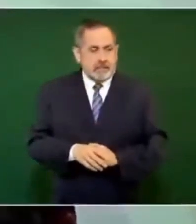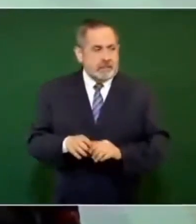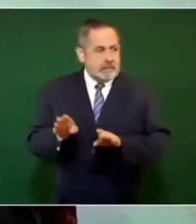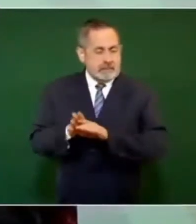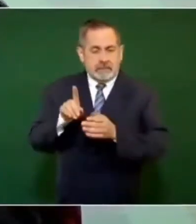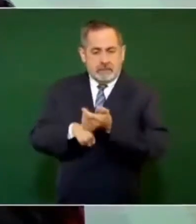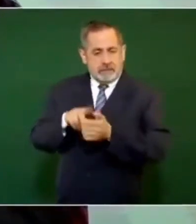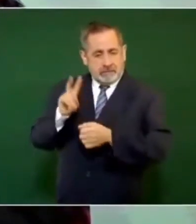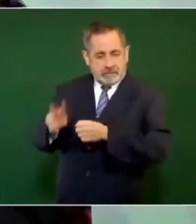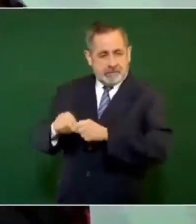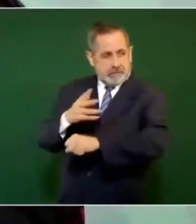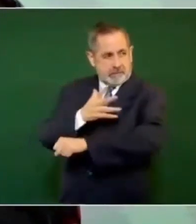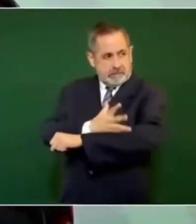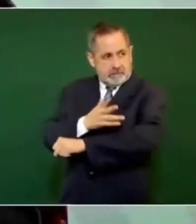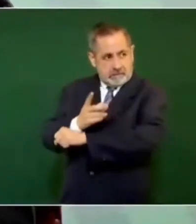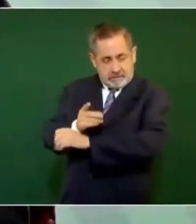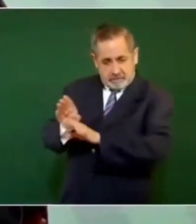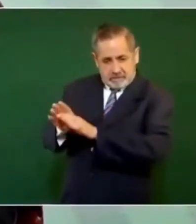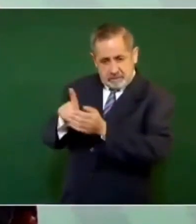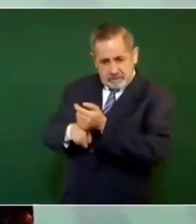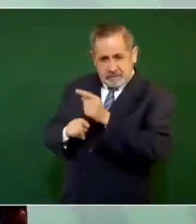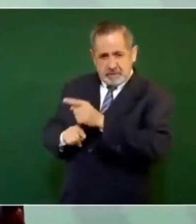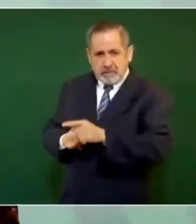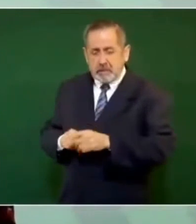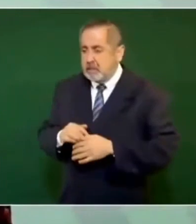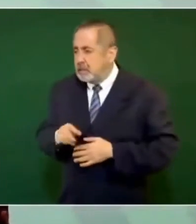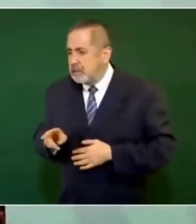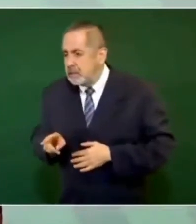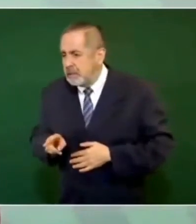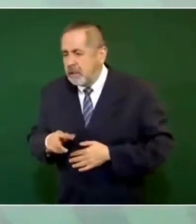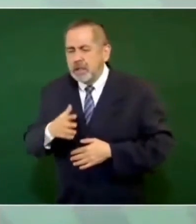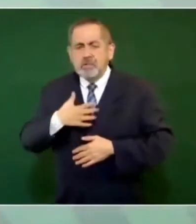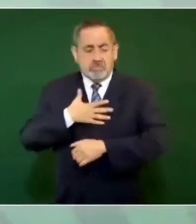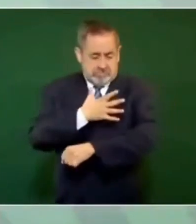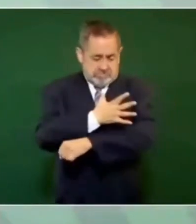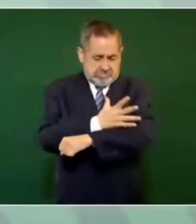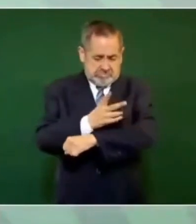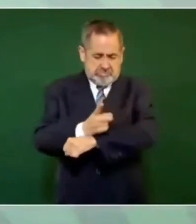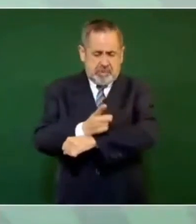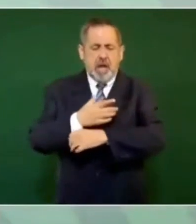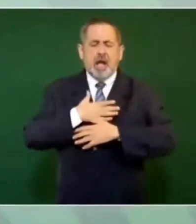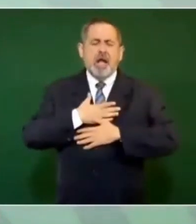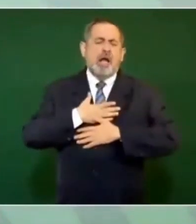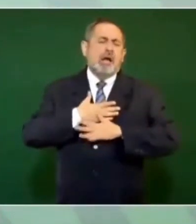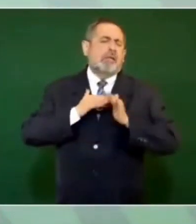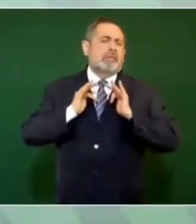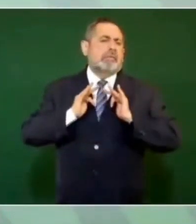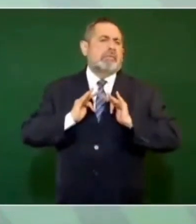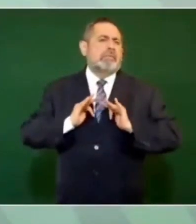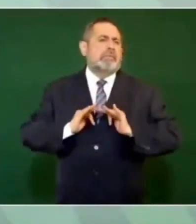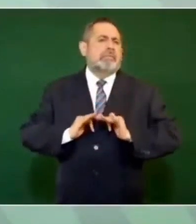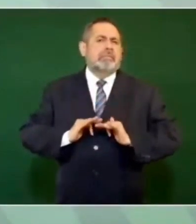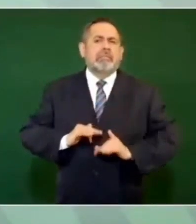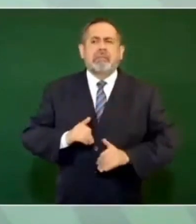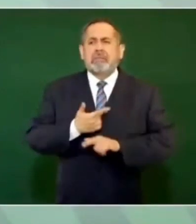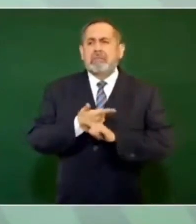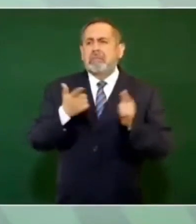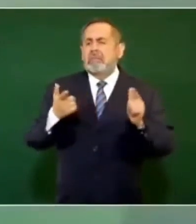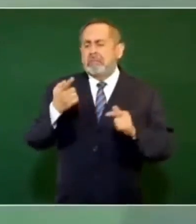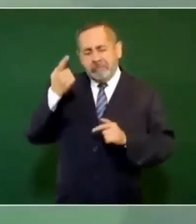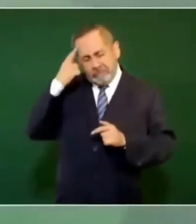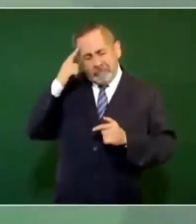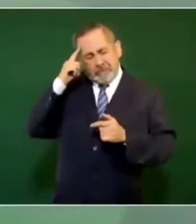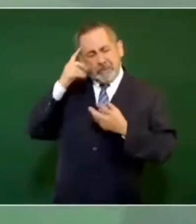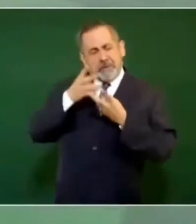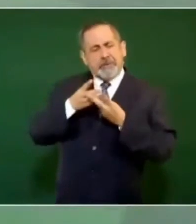honesto, goza uno de libertad, eso tiene